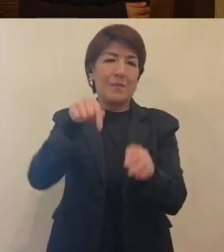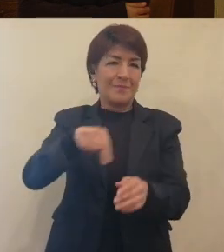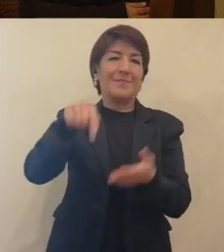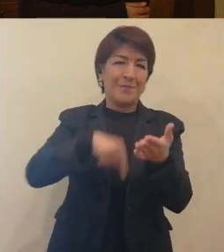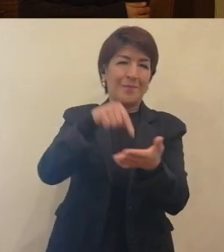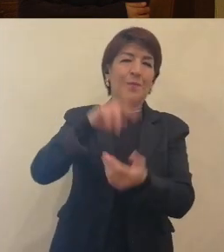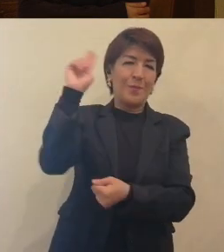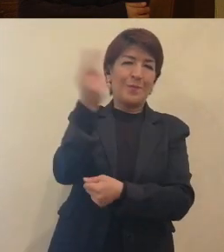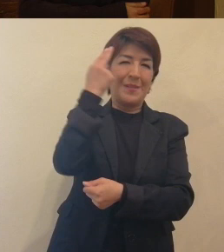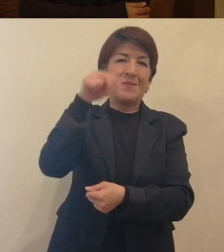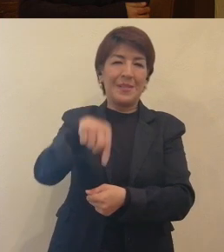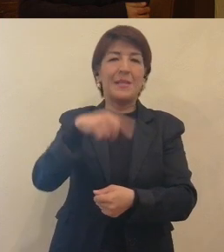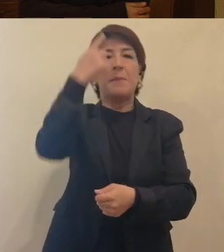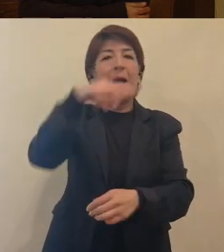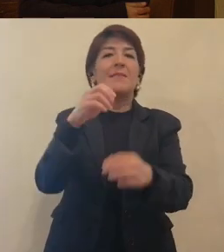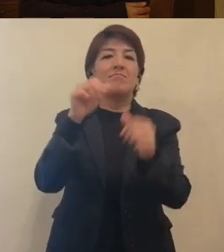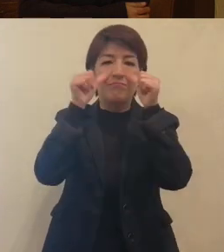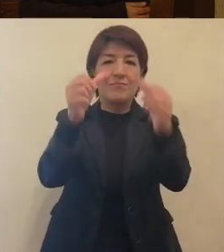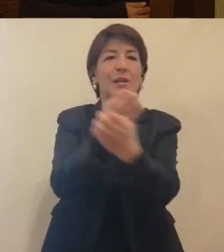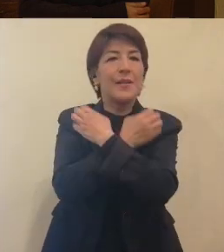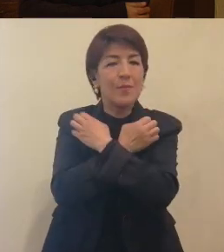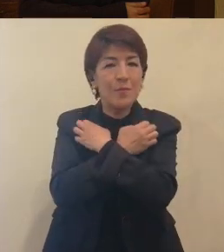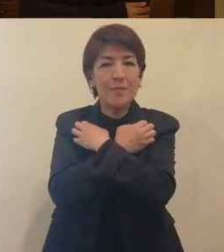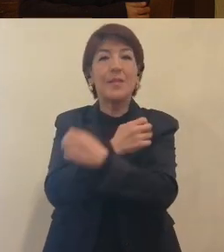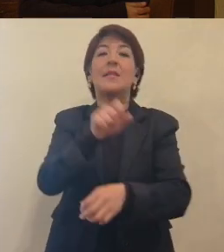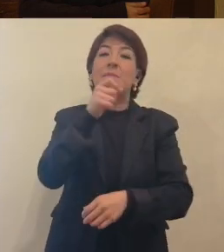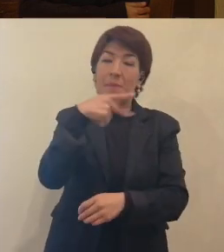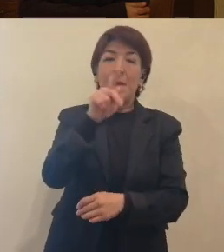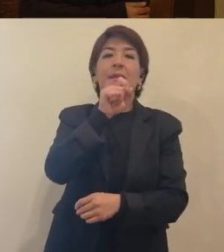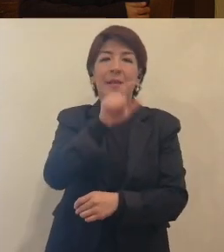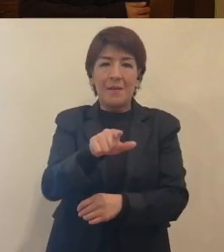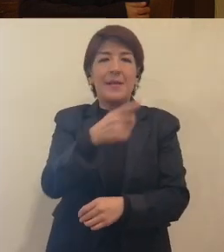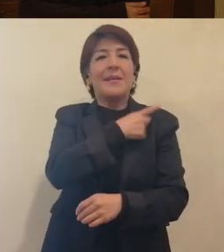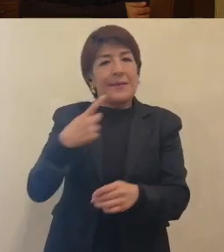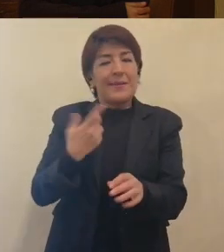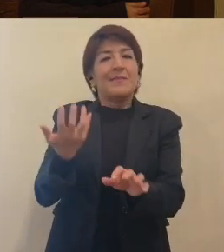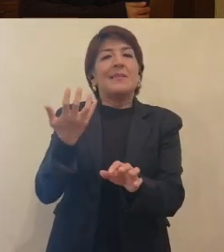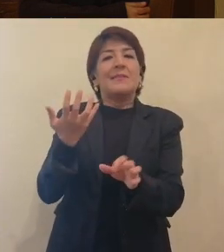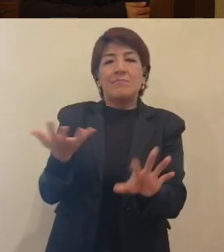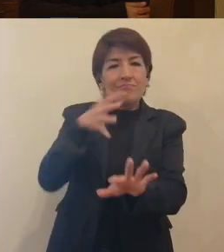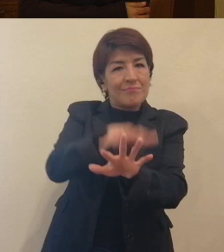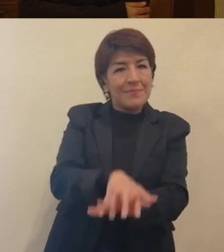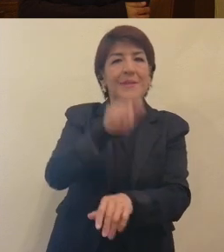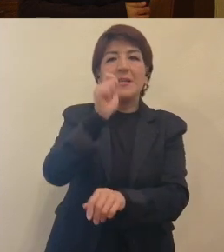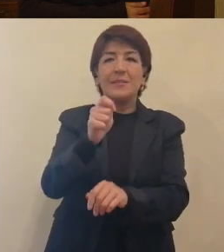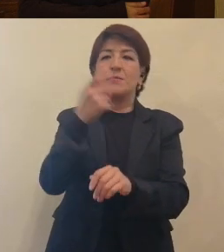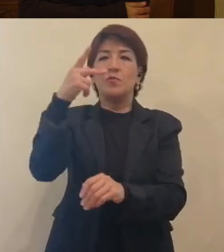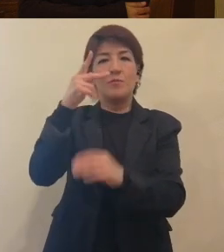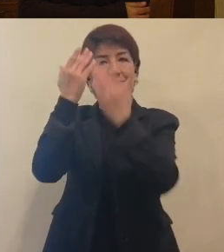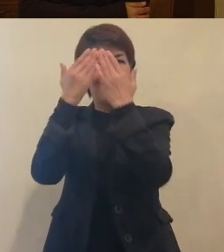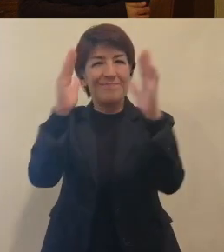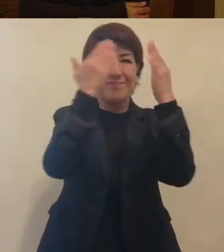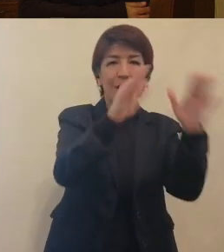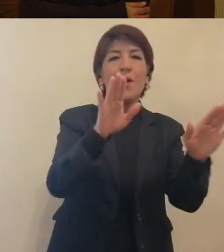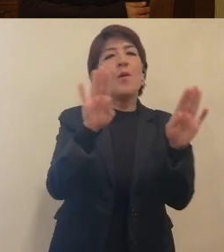como es el caso de la universidad, servicio educativo, pero también el que estén incluidas esta visión en todos los